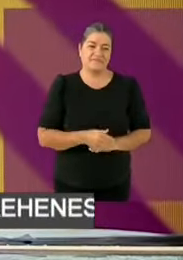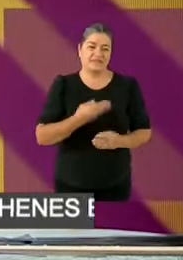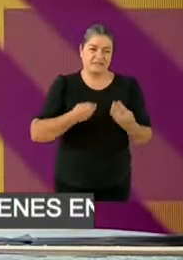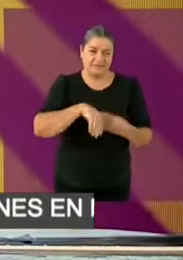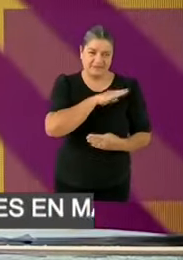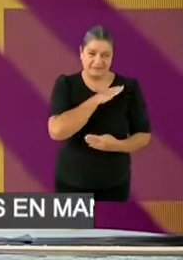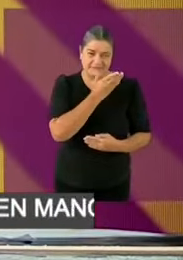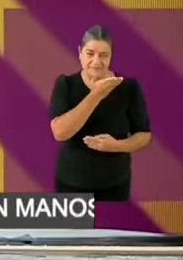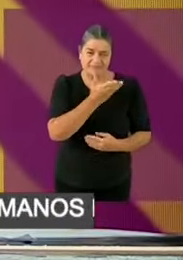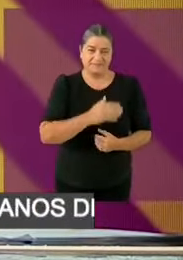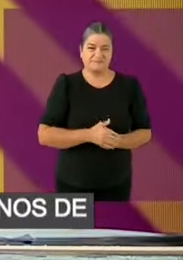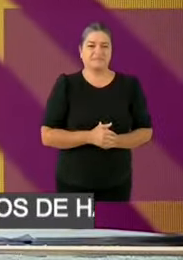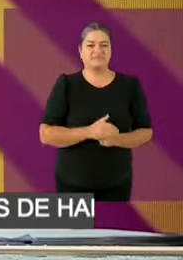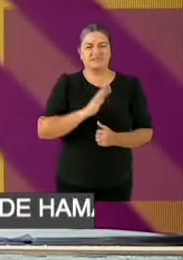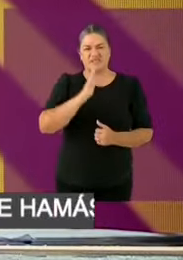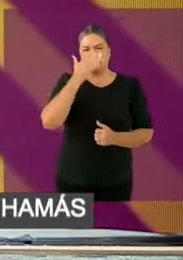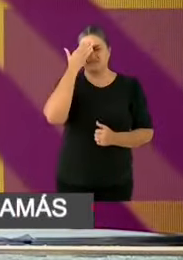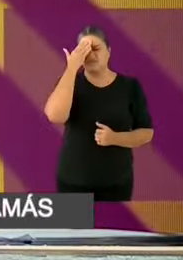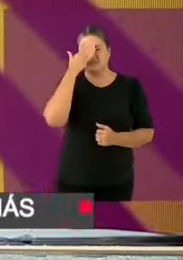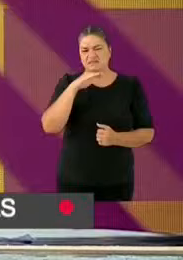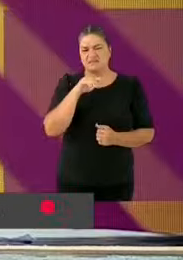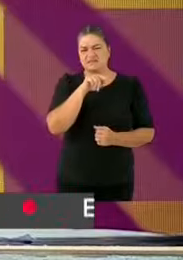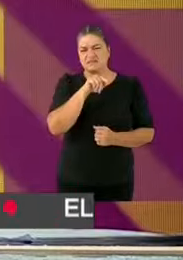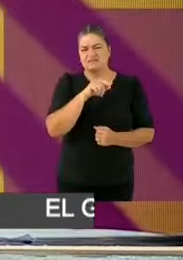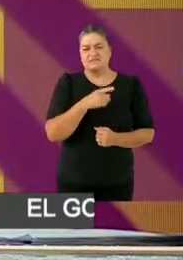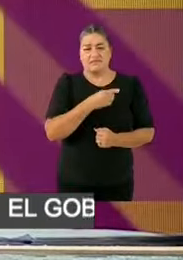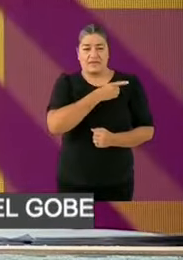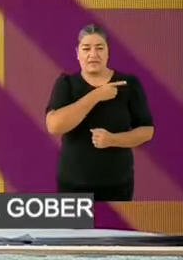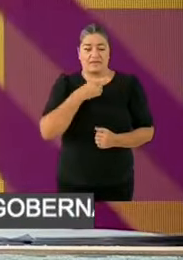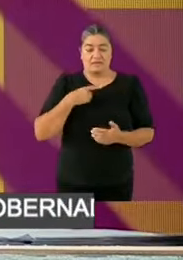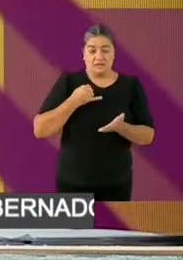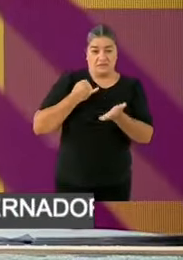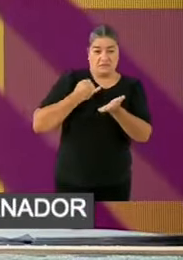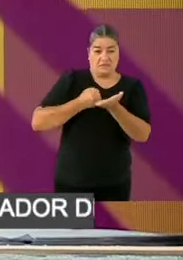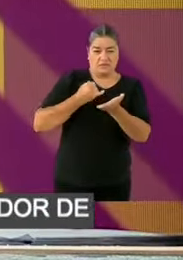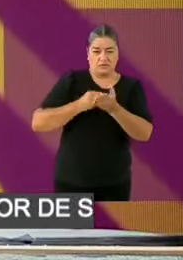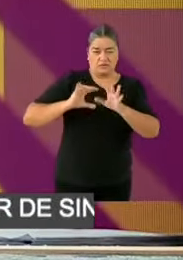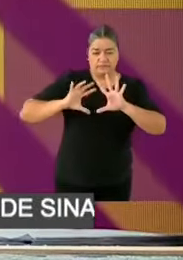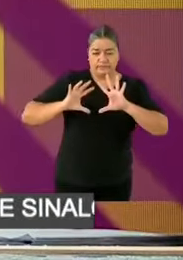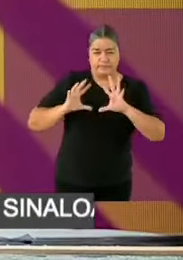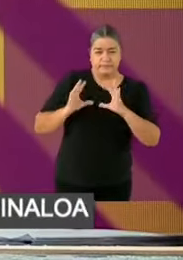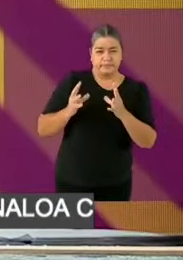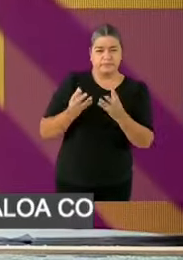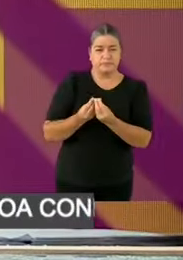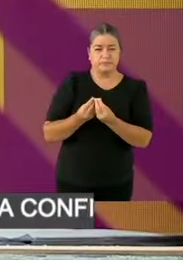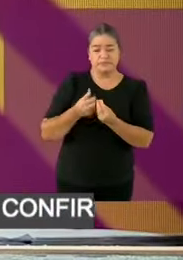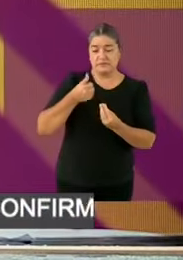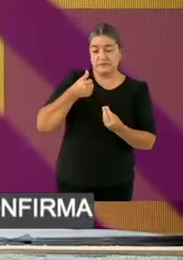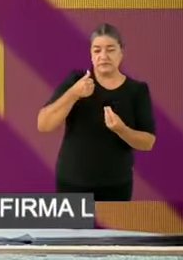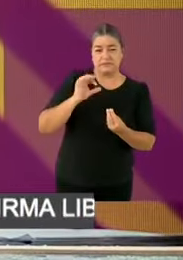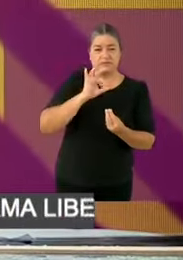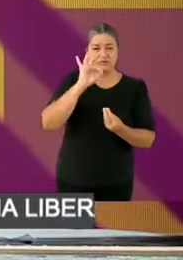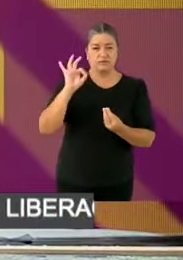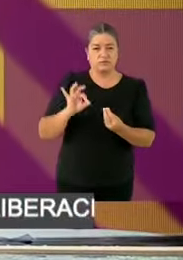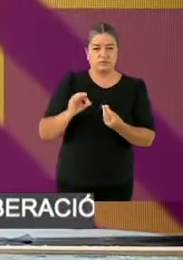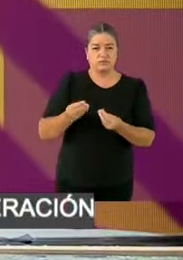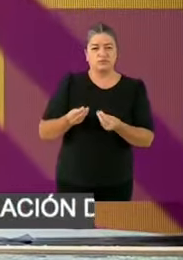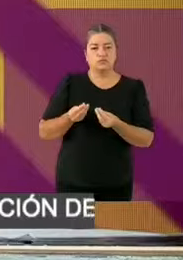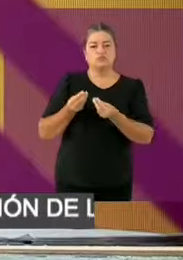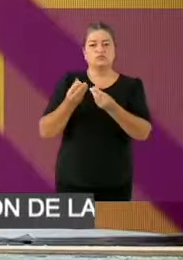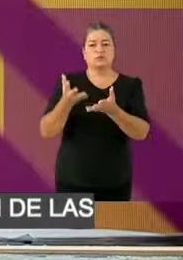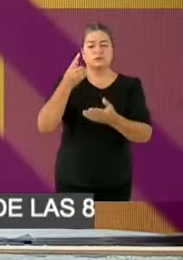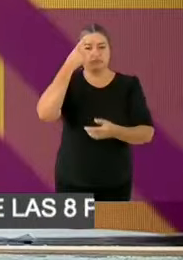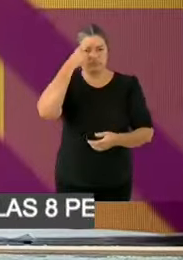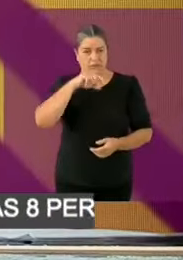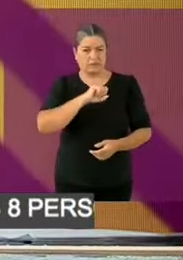país debe destinar el 6% del Producto Interno Bruto en su sistema de salud pública. México está por debajo del 3% y en términos